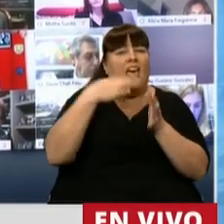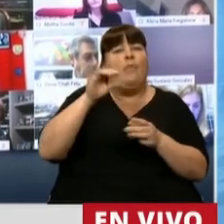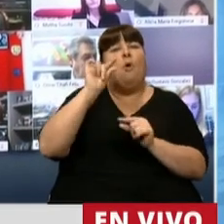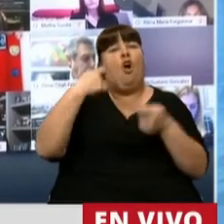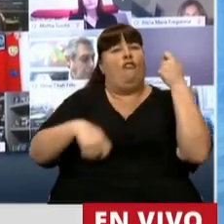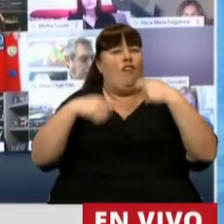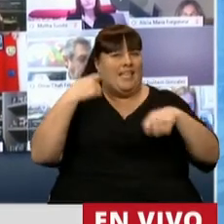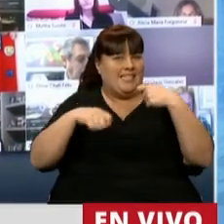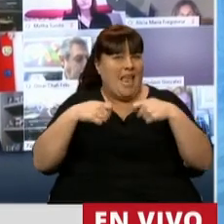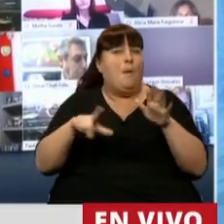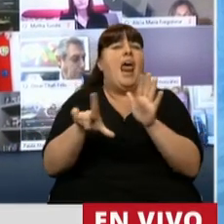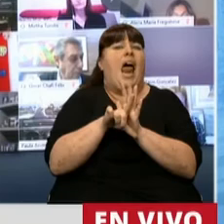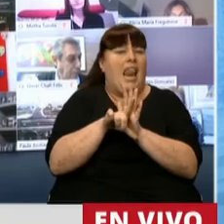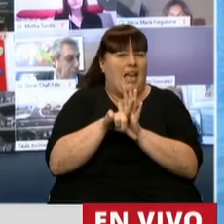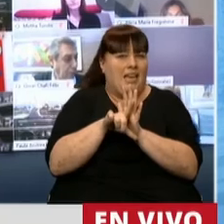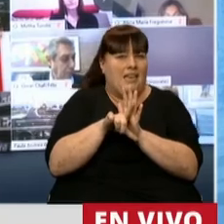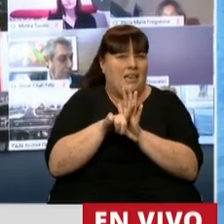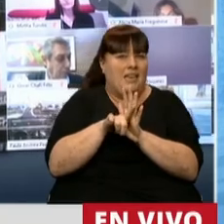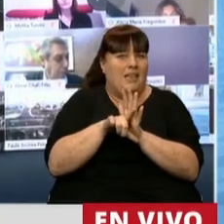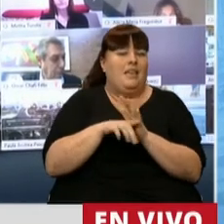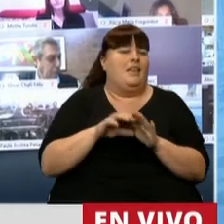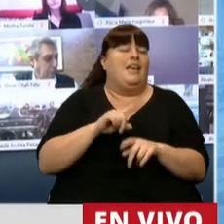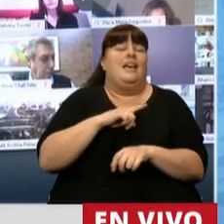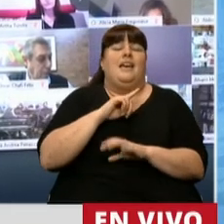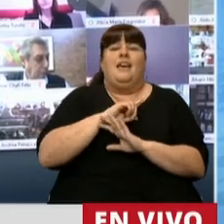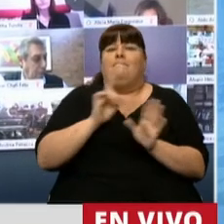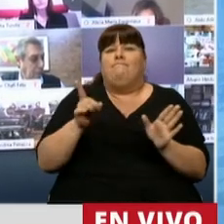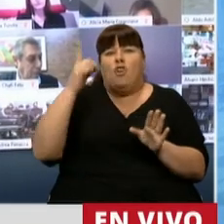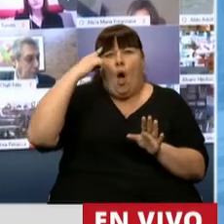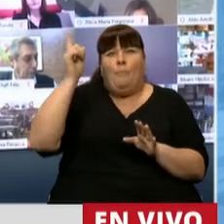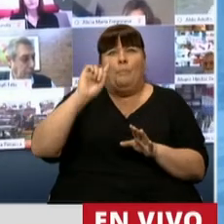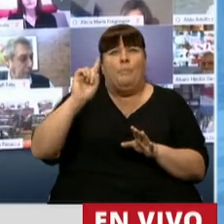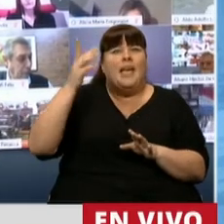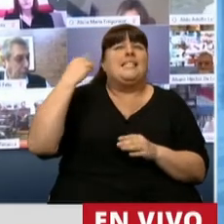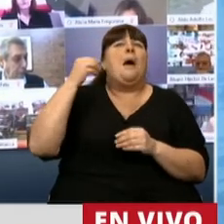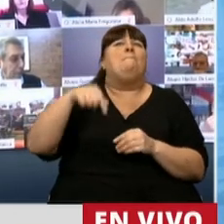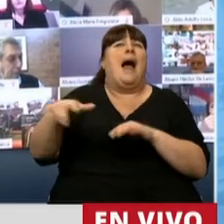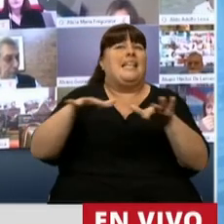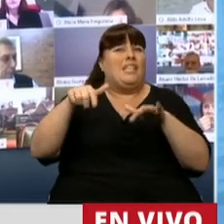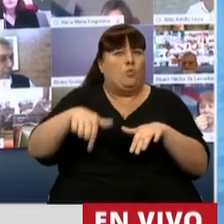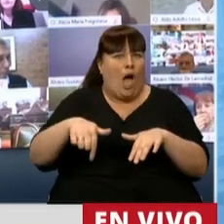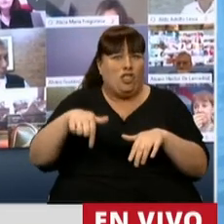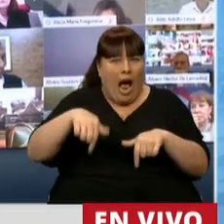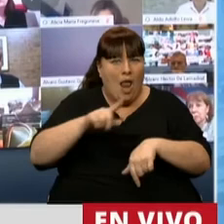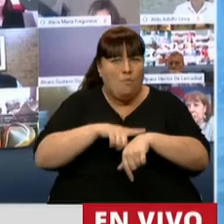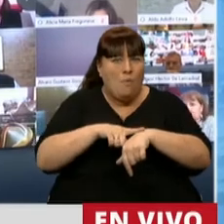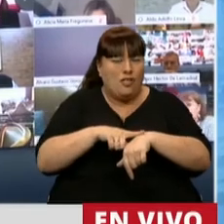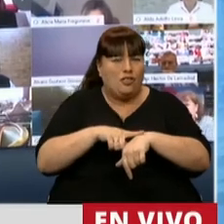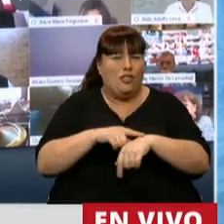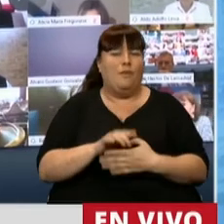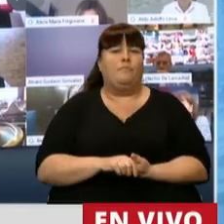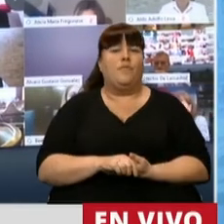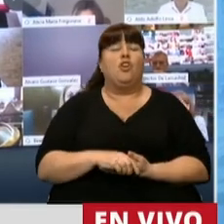flexibilizar un marco legal que bajo ningún aspecto fue pensado para estas circunstancias que estamos viviendo.